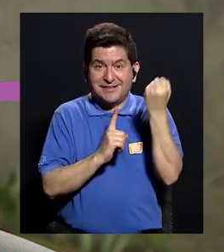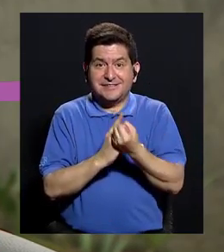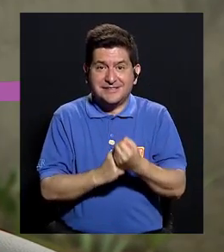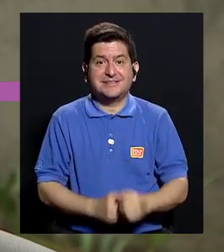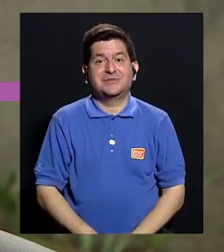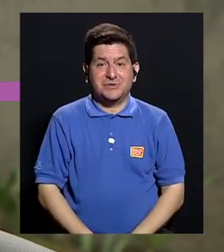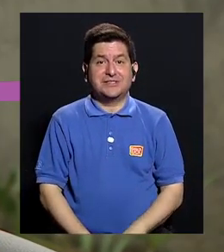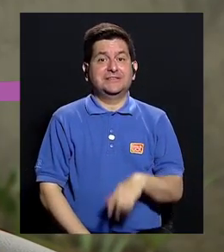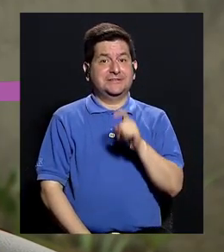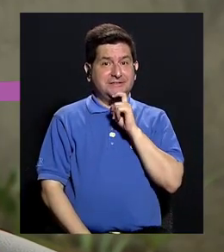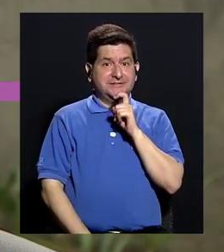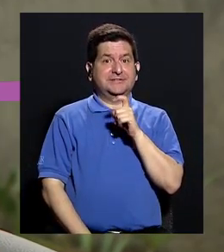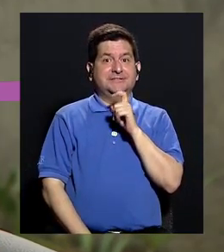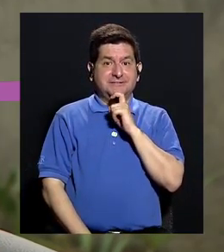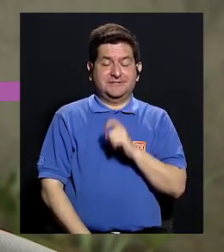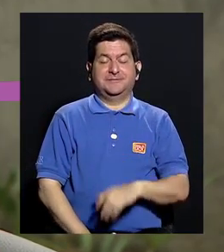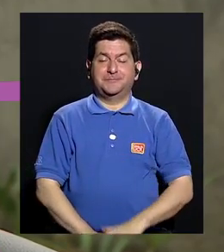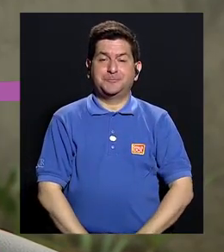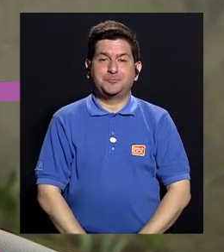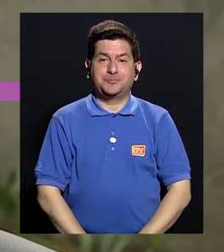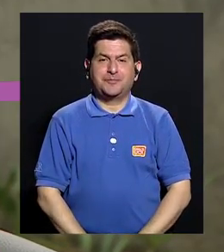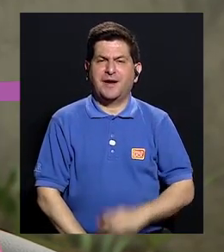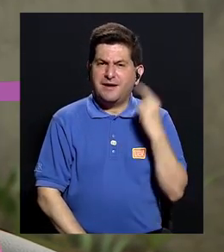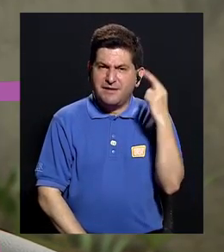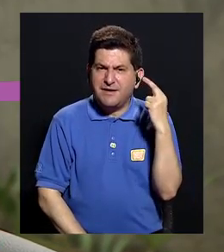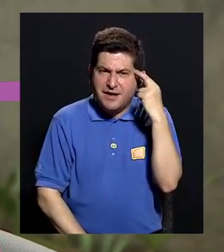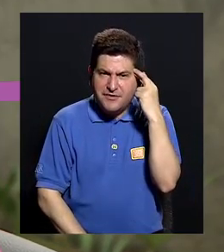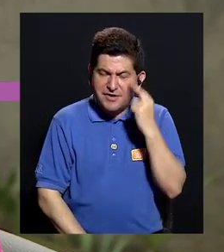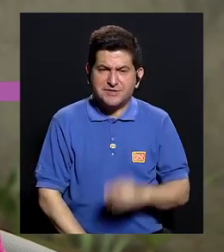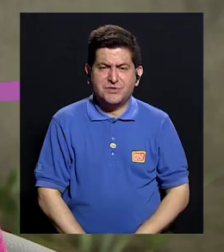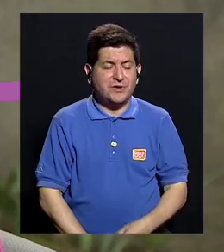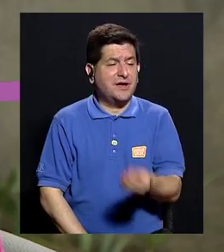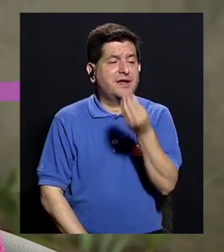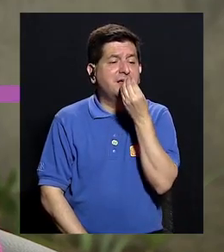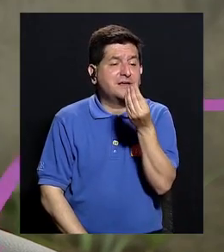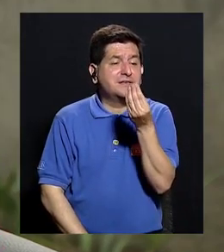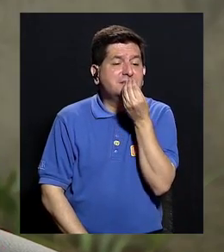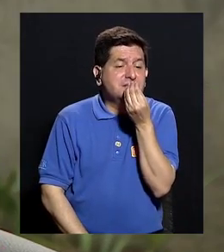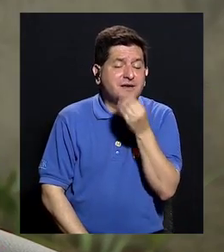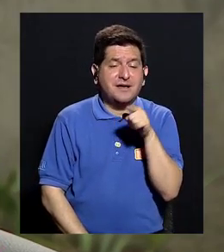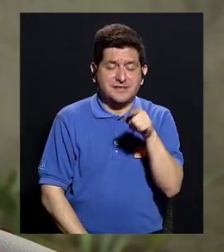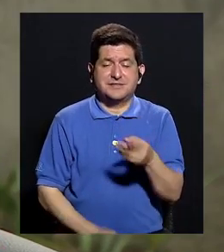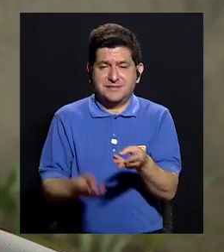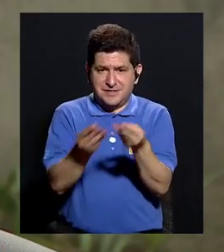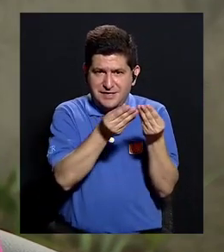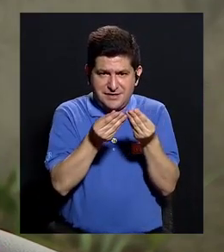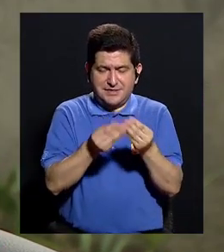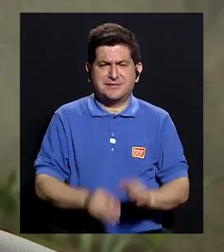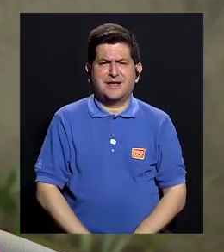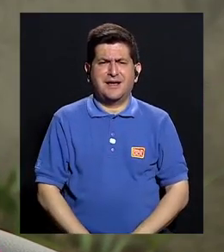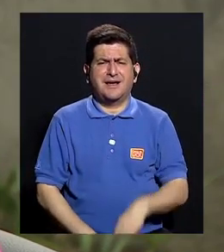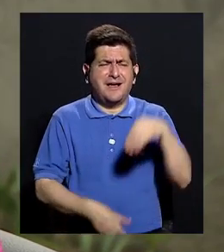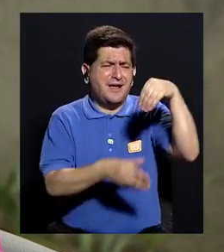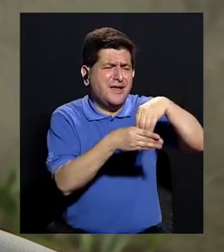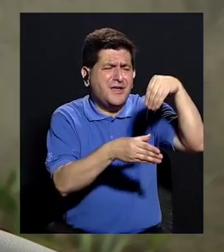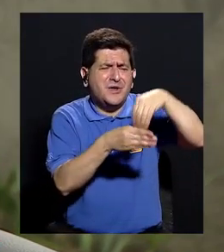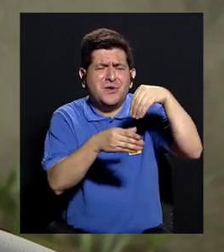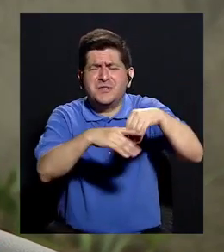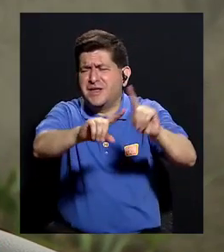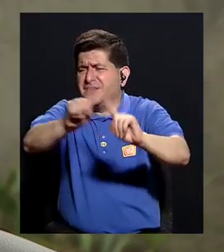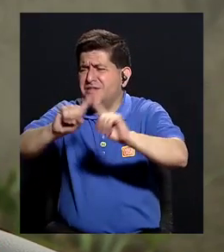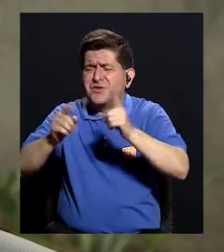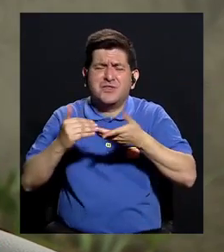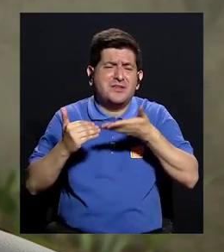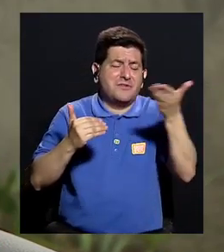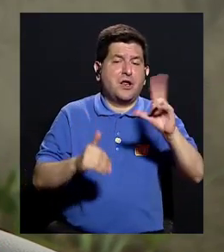el meollo del asunto, digamos, si lo podría decir así, porque es ingesta del mismo. Y el gluten viene en muchos, en